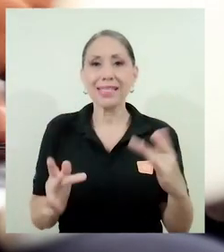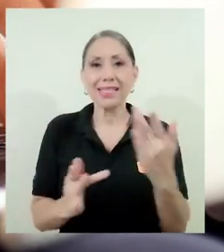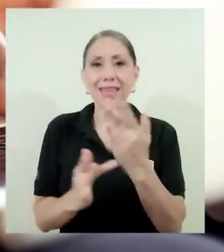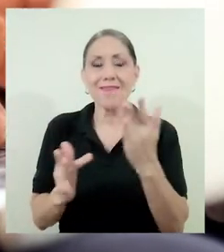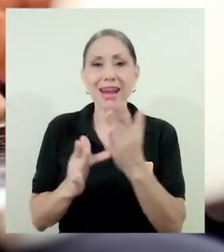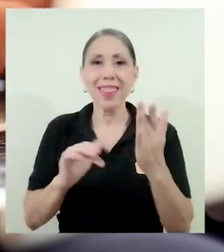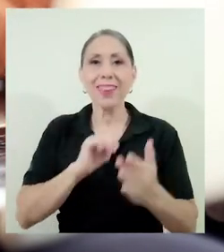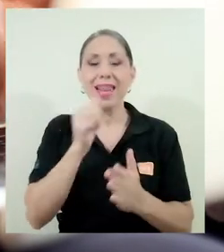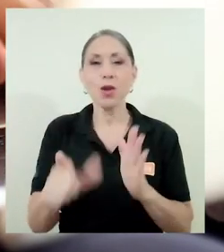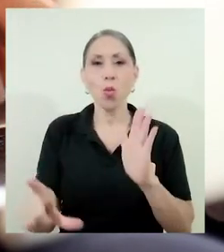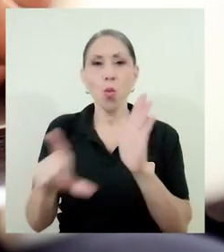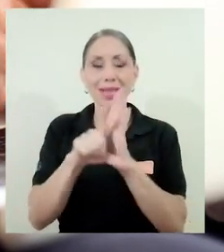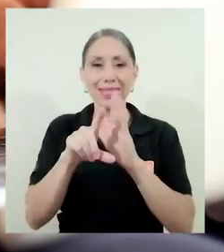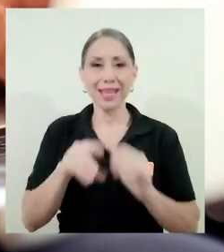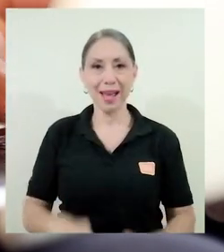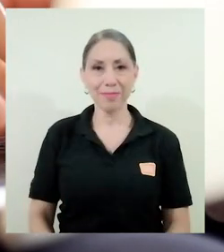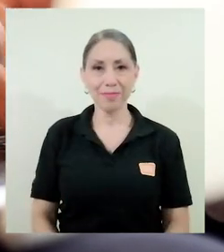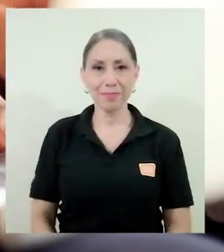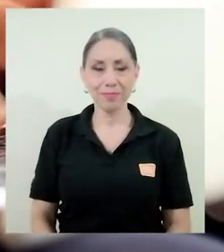ciberdelincuencia.